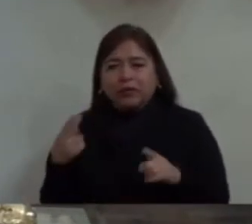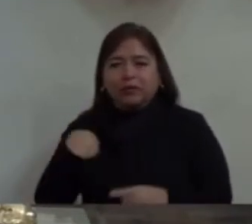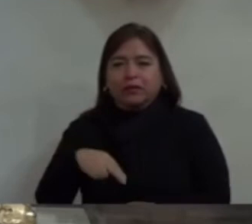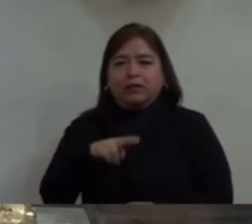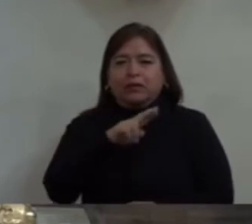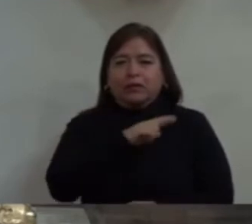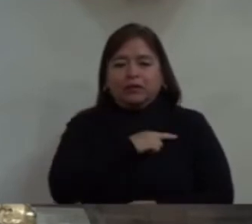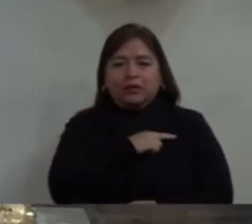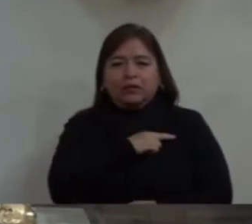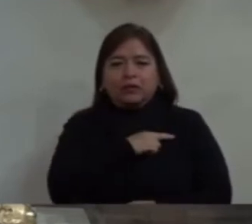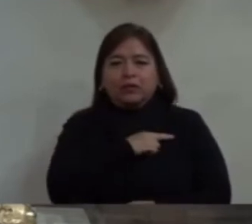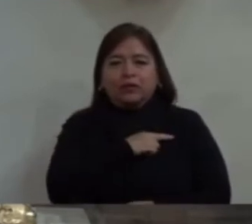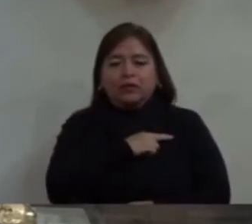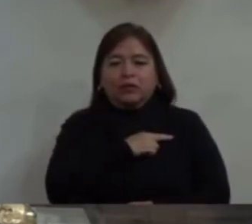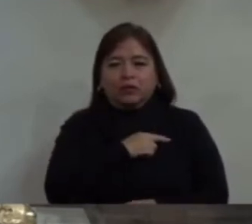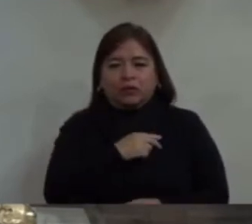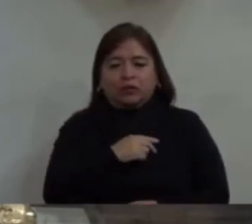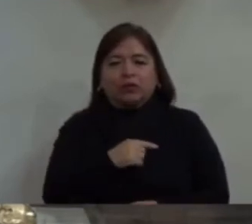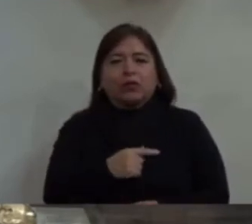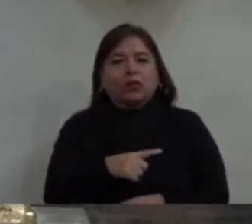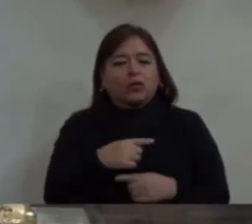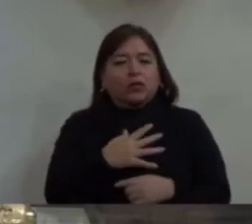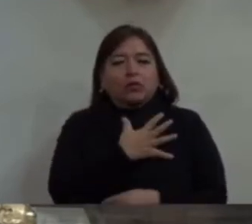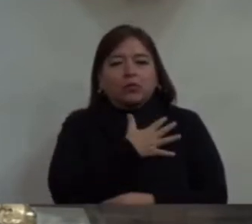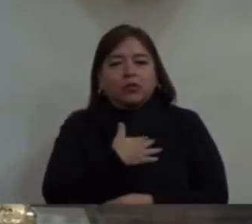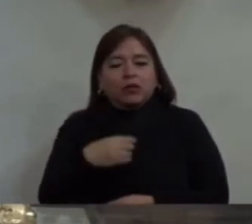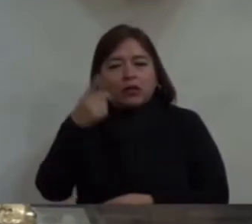estamos llamados a la eternidad.